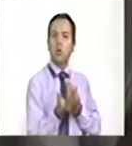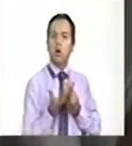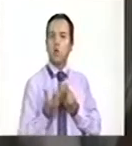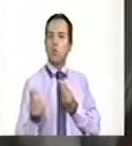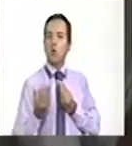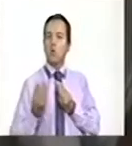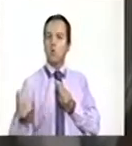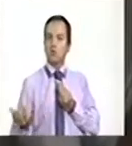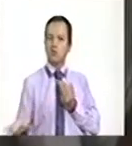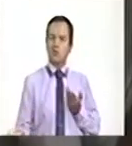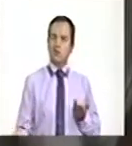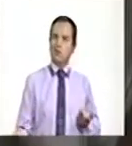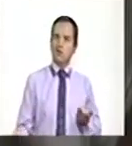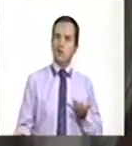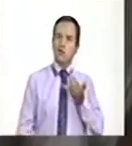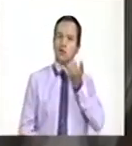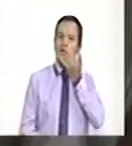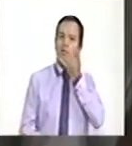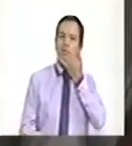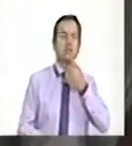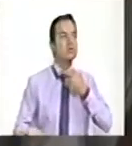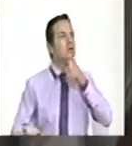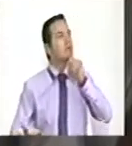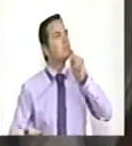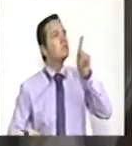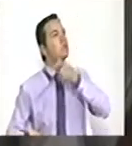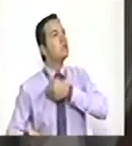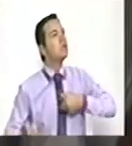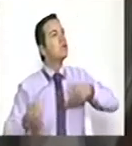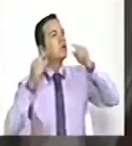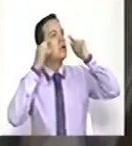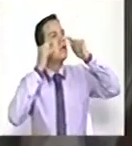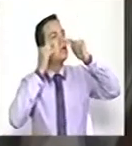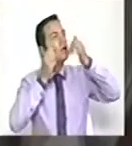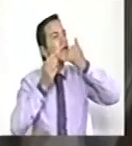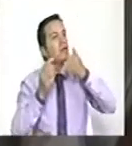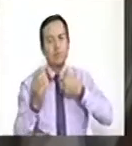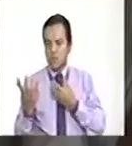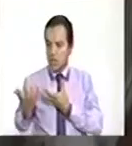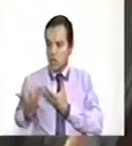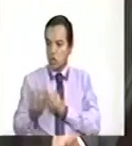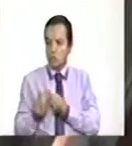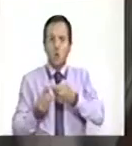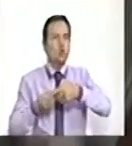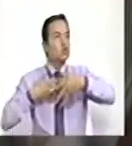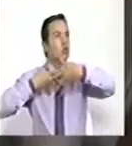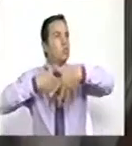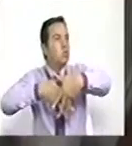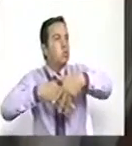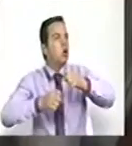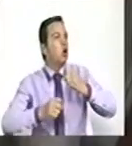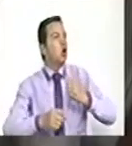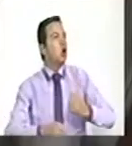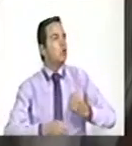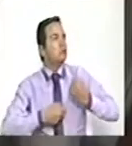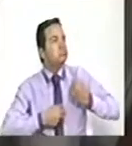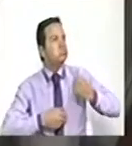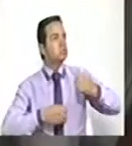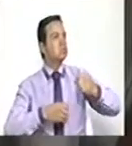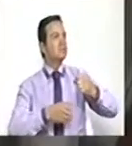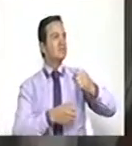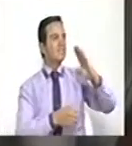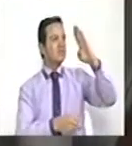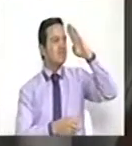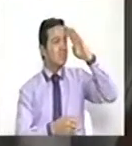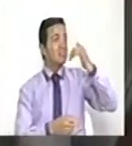¿Qué pasa? Le pregunta uno al presidente Santos, con la fuerza pública, si es que la tiene frenada, si es que no quiere